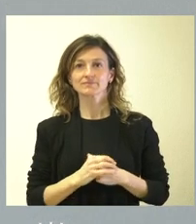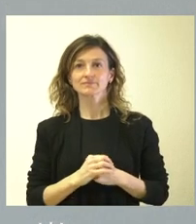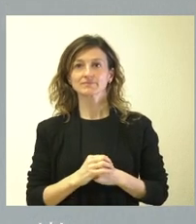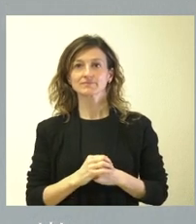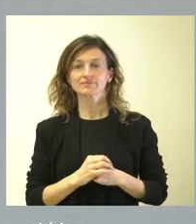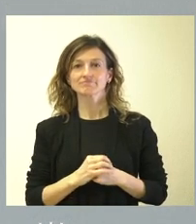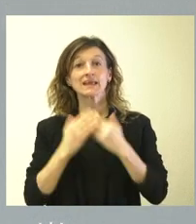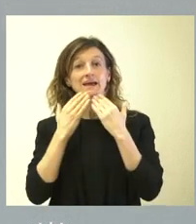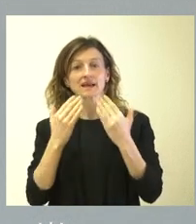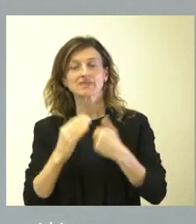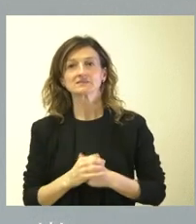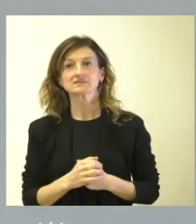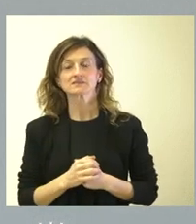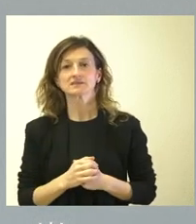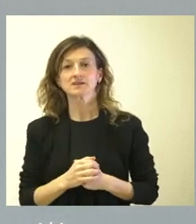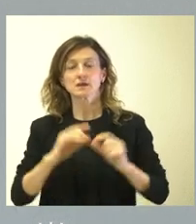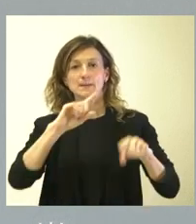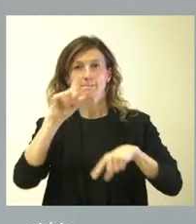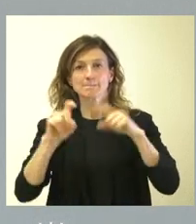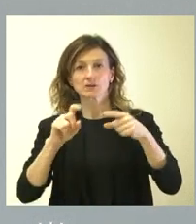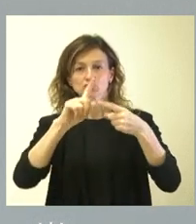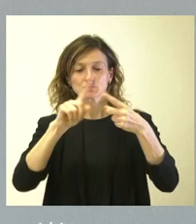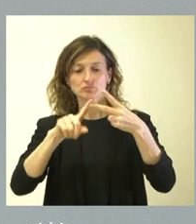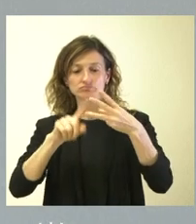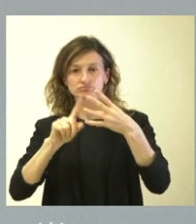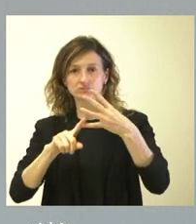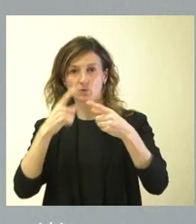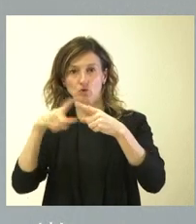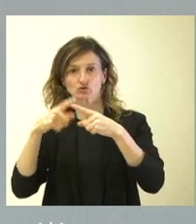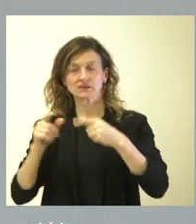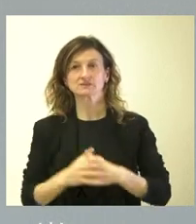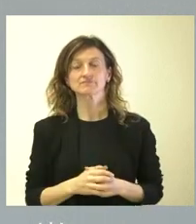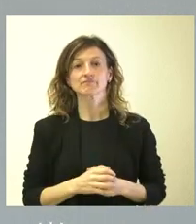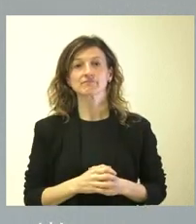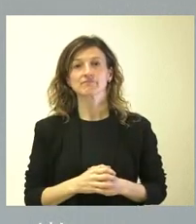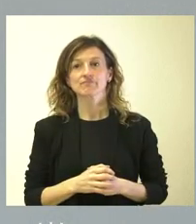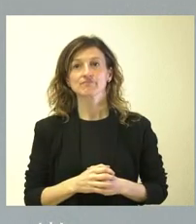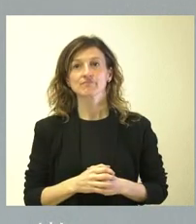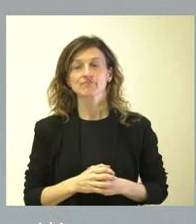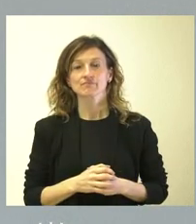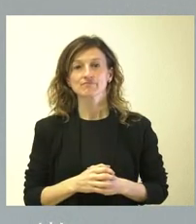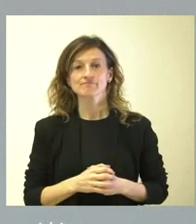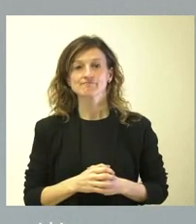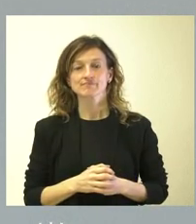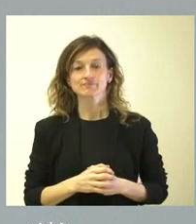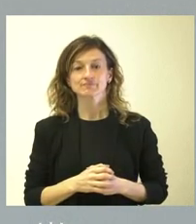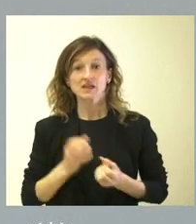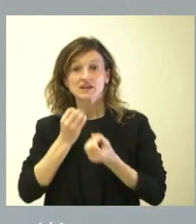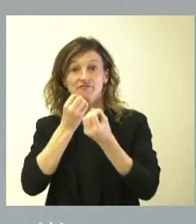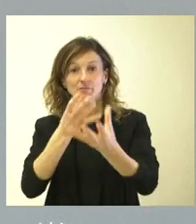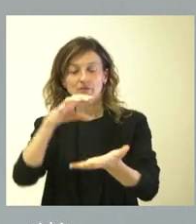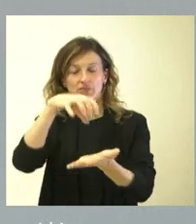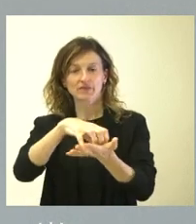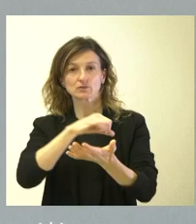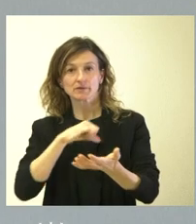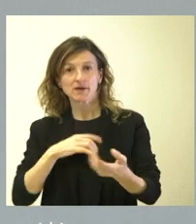Gracias. Pues creo que me pregunta cuatro cosas. ¿Cómo llega la información a los centros privados